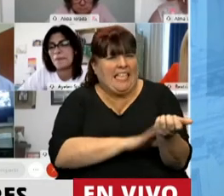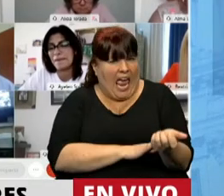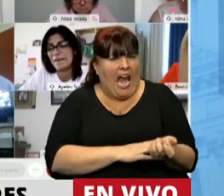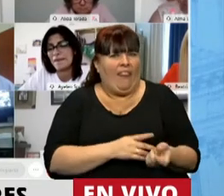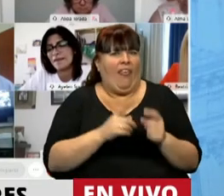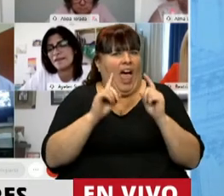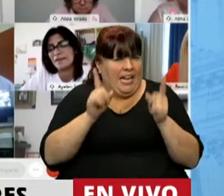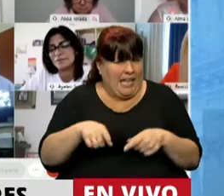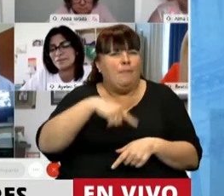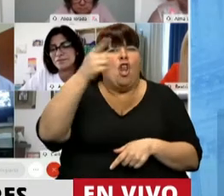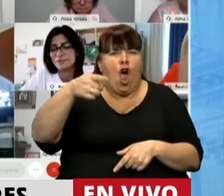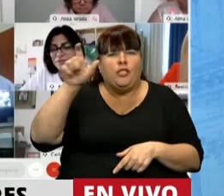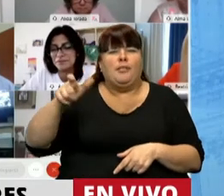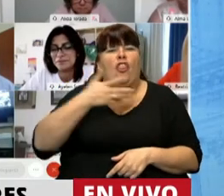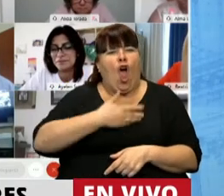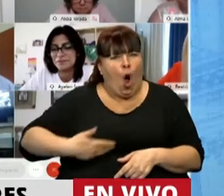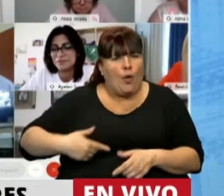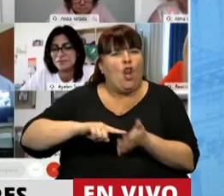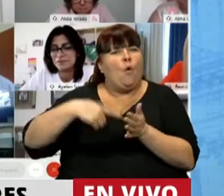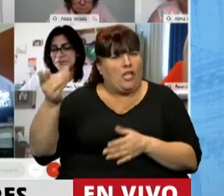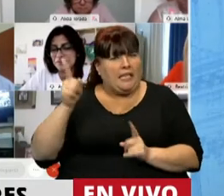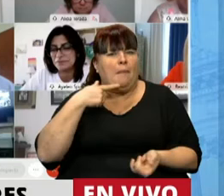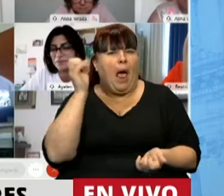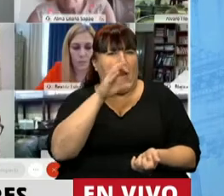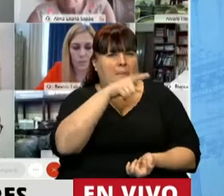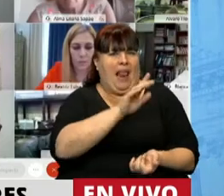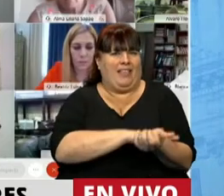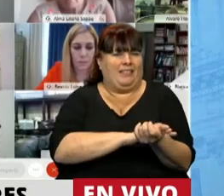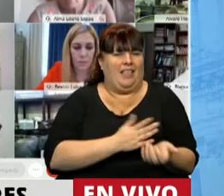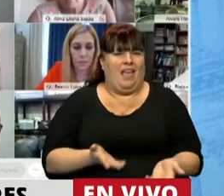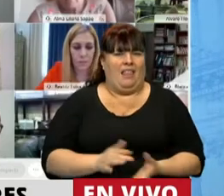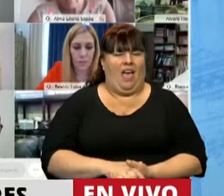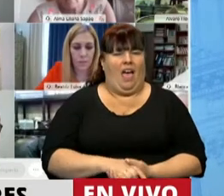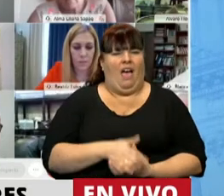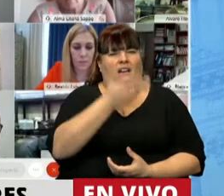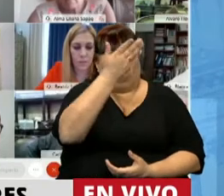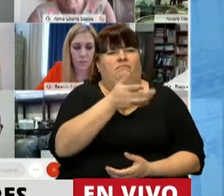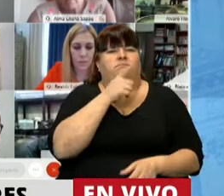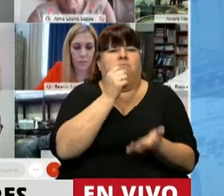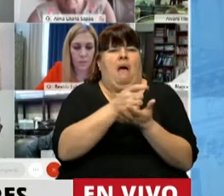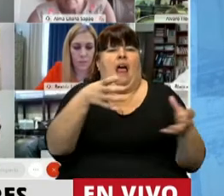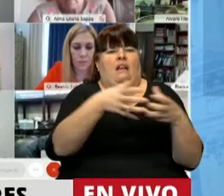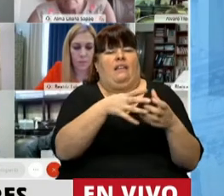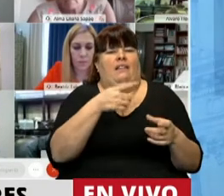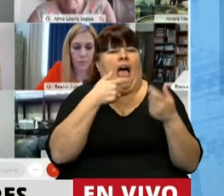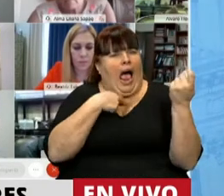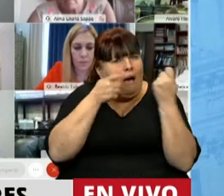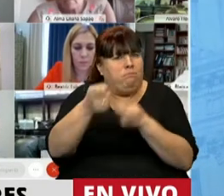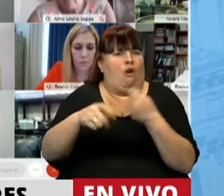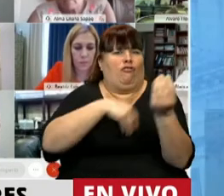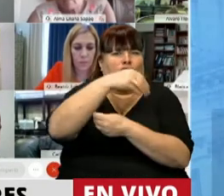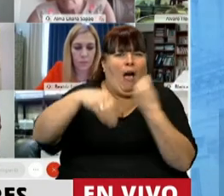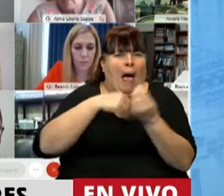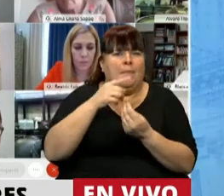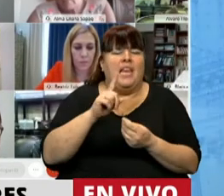la hicieron otros funcionarios del gobierno de la provincia de Buenos Aires, demonizando a las organizaciones que acompañamos a